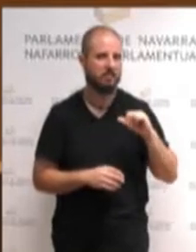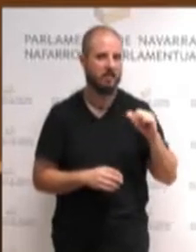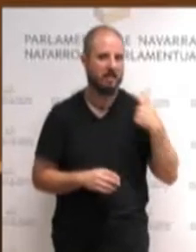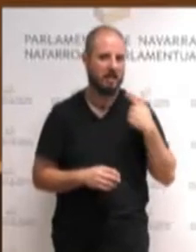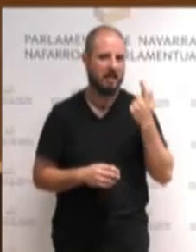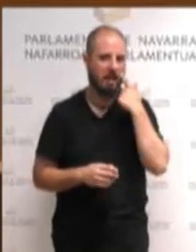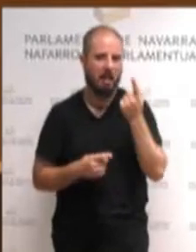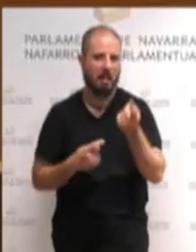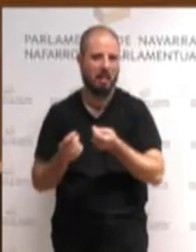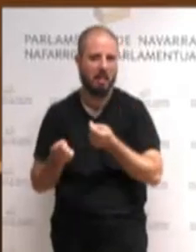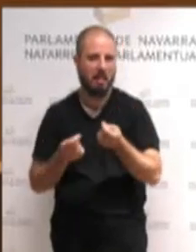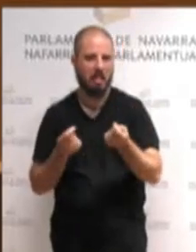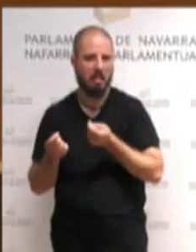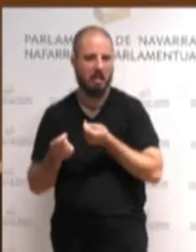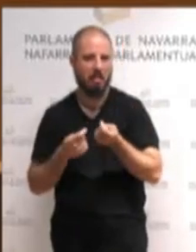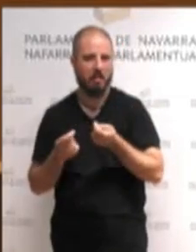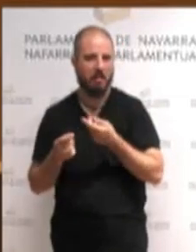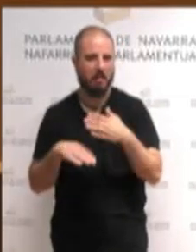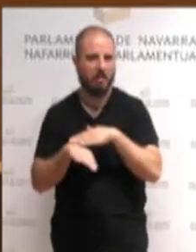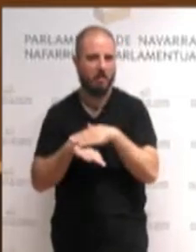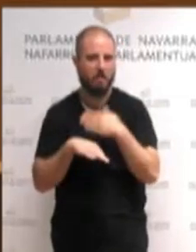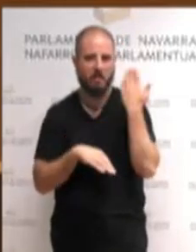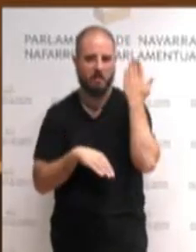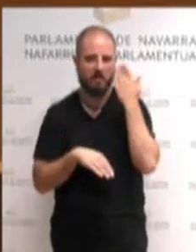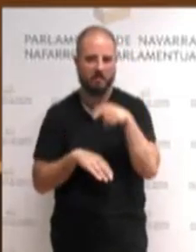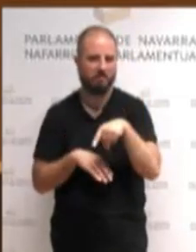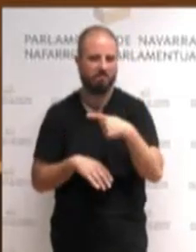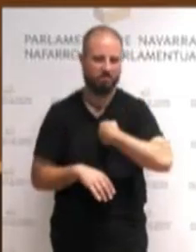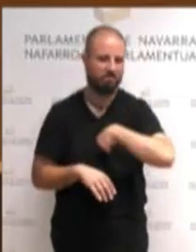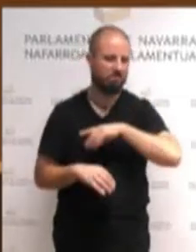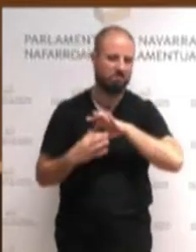negociaciones para conformar el gobierno de Navarra.